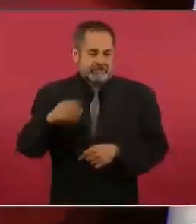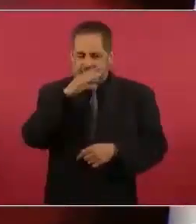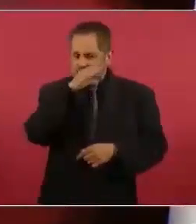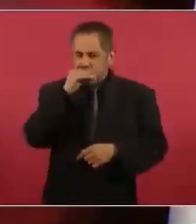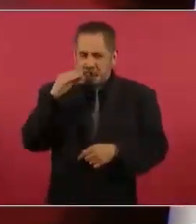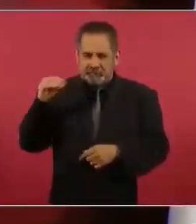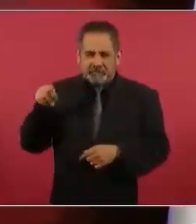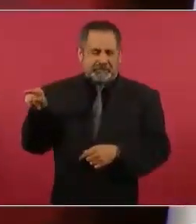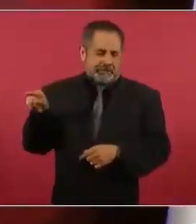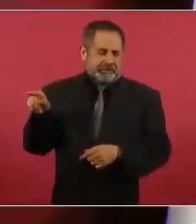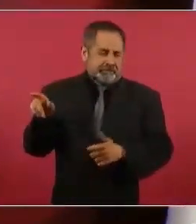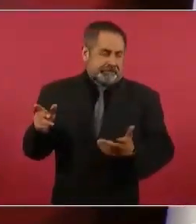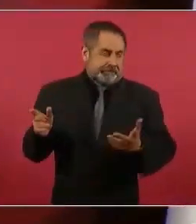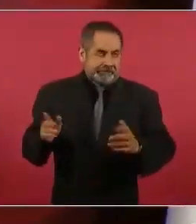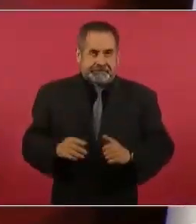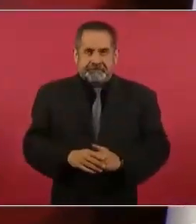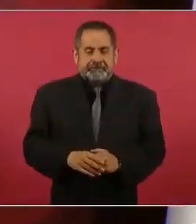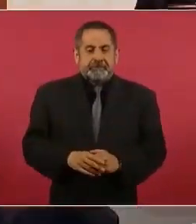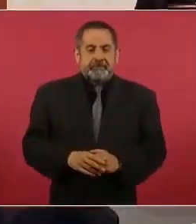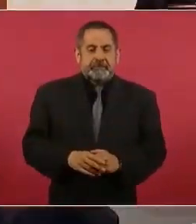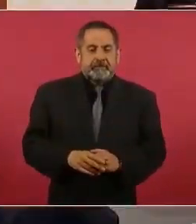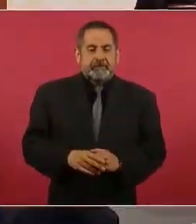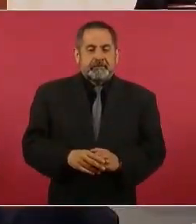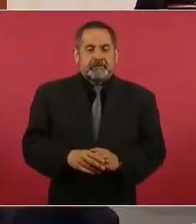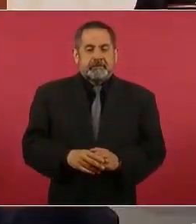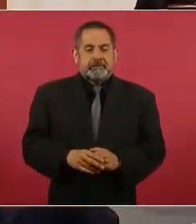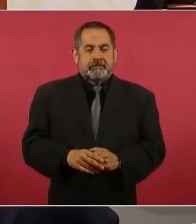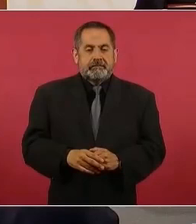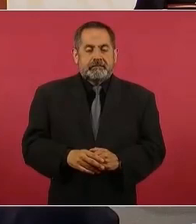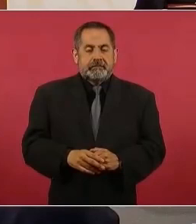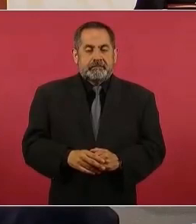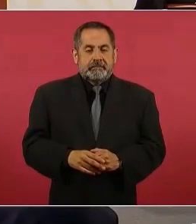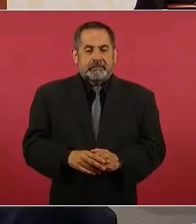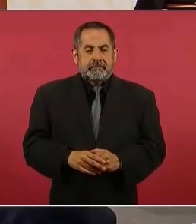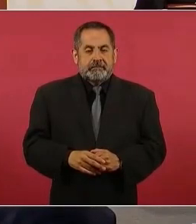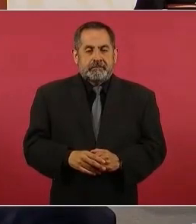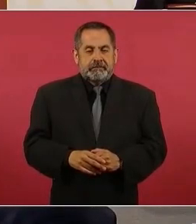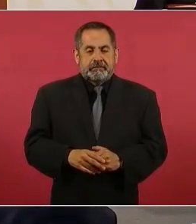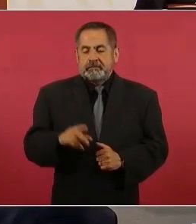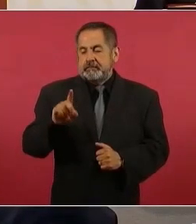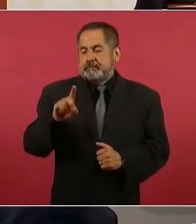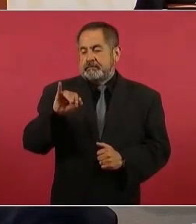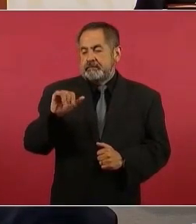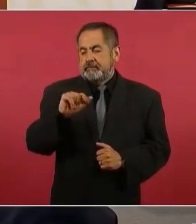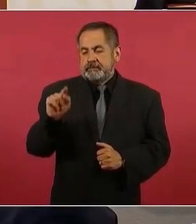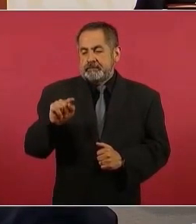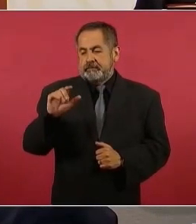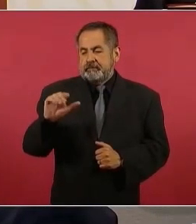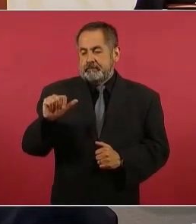Díaz-Canel.